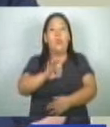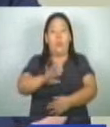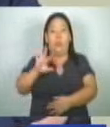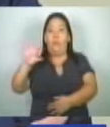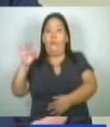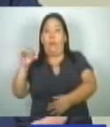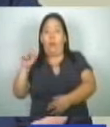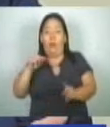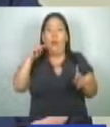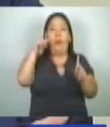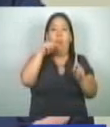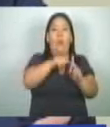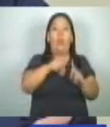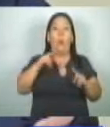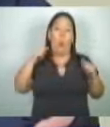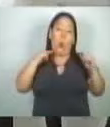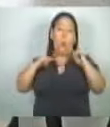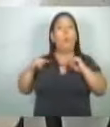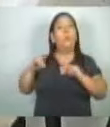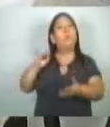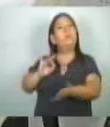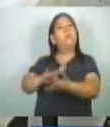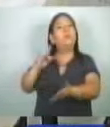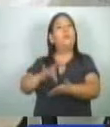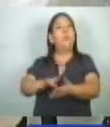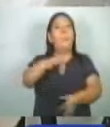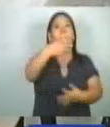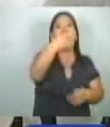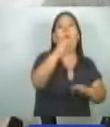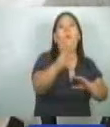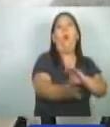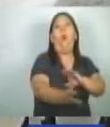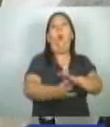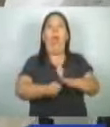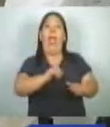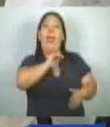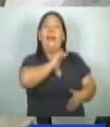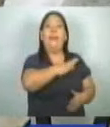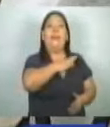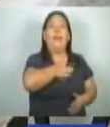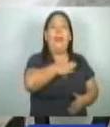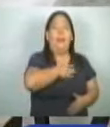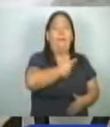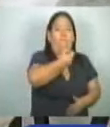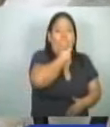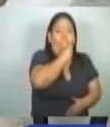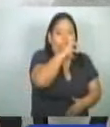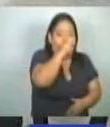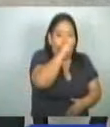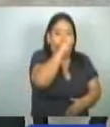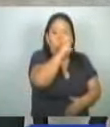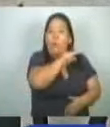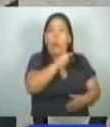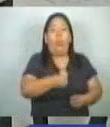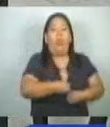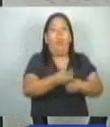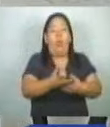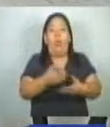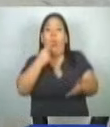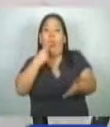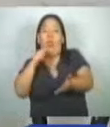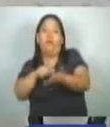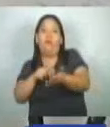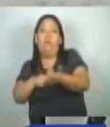Cañas Reyes se aprovechó de su cargo para sustraer documentación que contenía información de carácter personal de dos denunciantes para